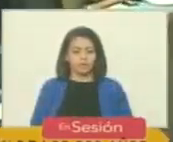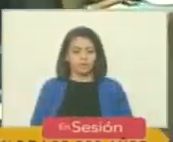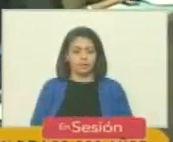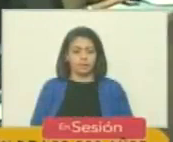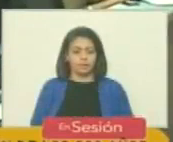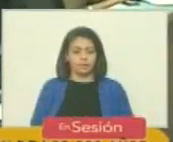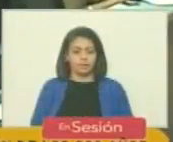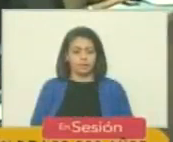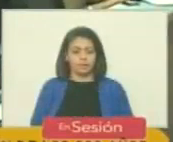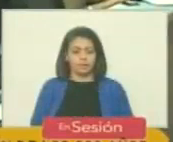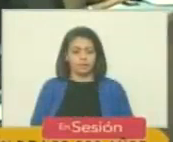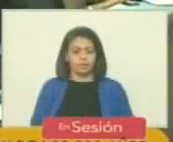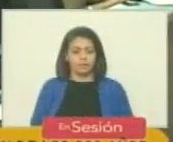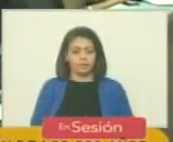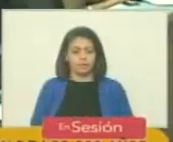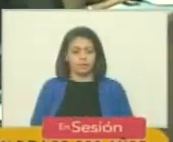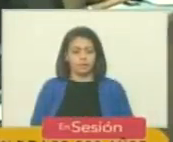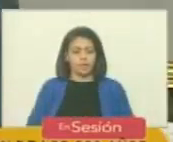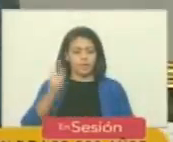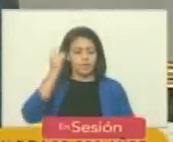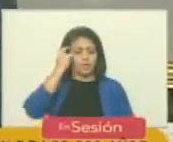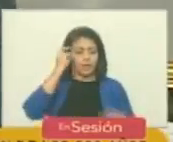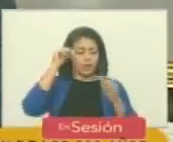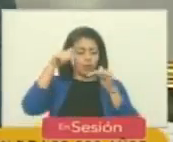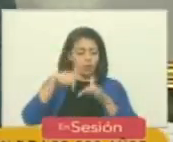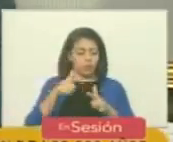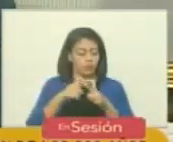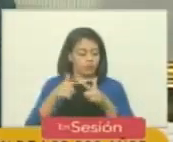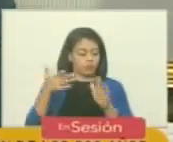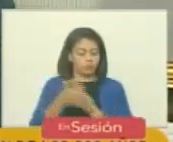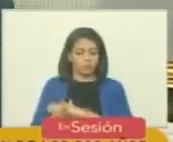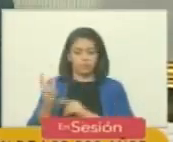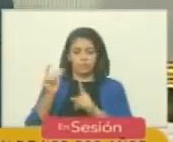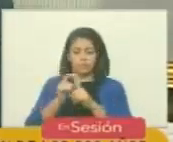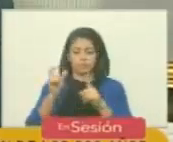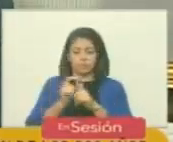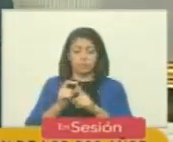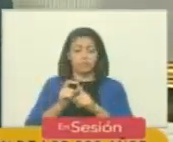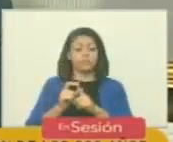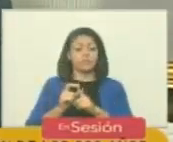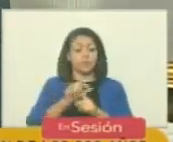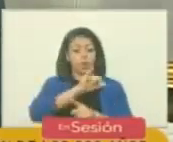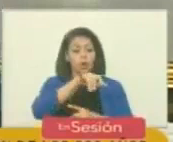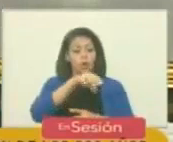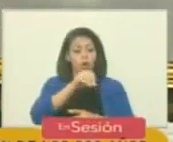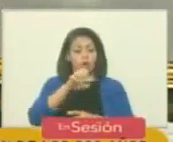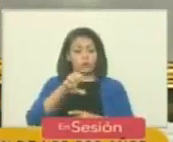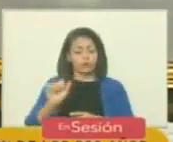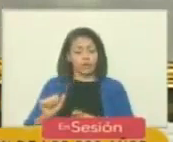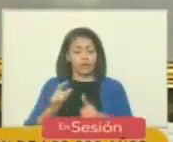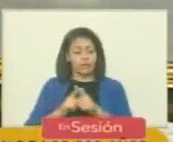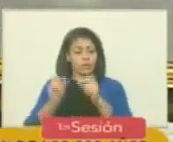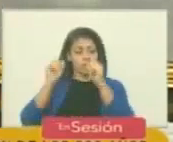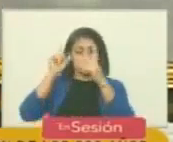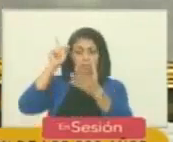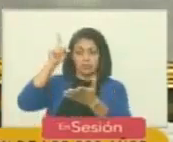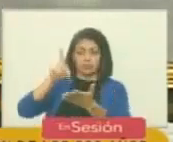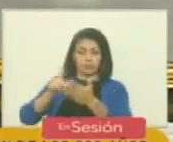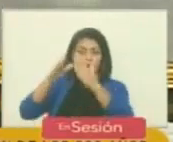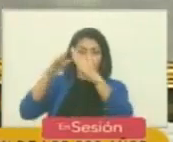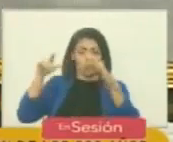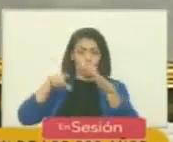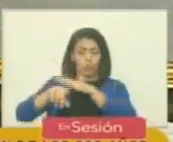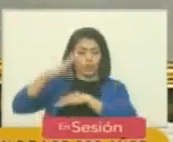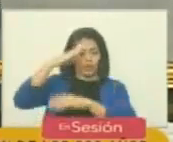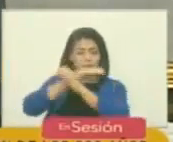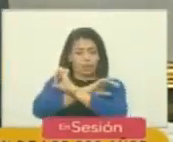y un día de hoy la palabra luminosa de José Martí tomó por asalto dos cuarteles de la dictadura